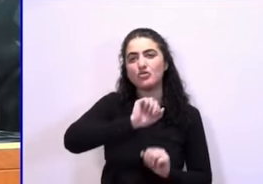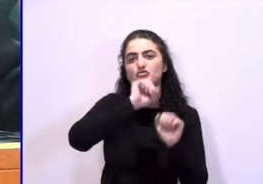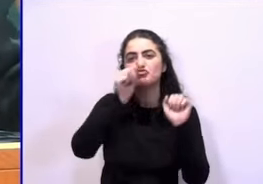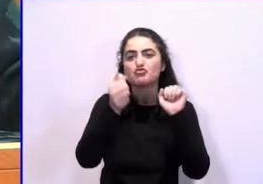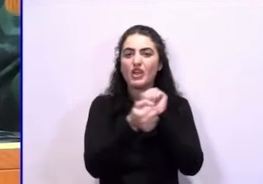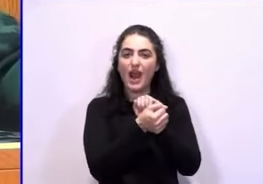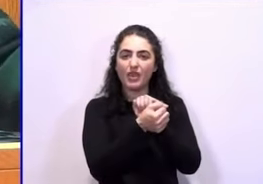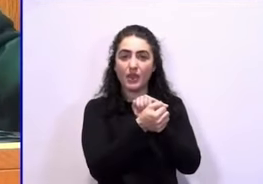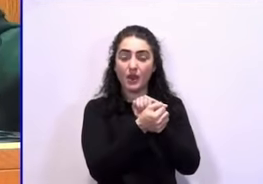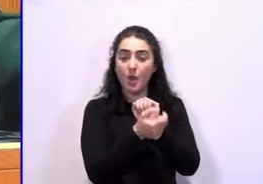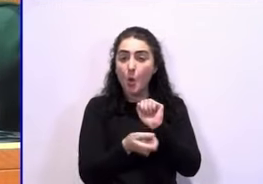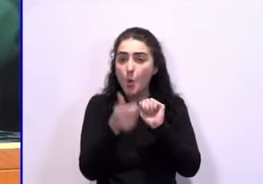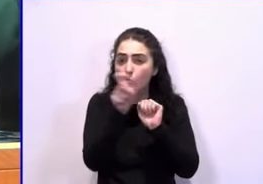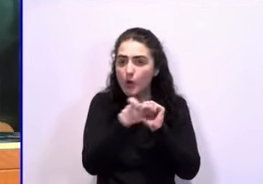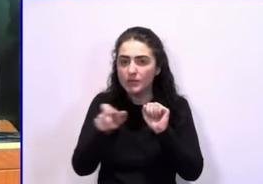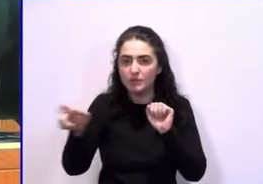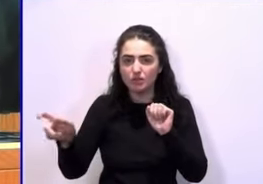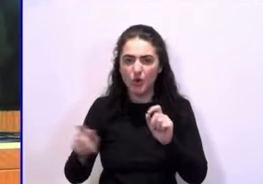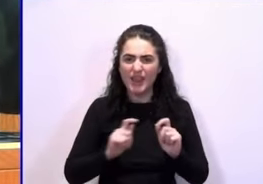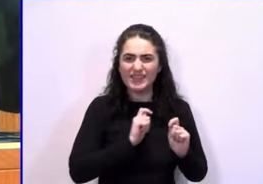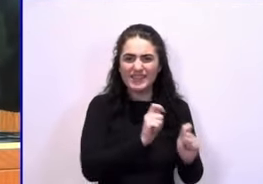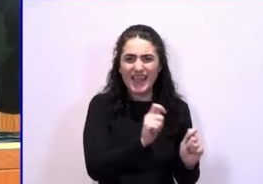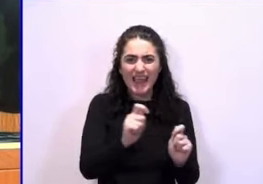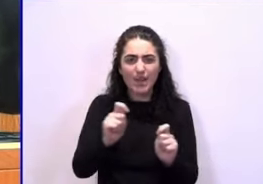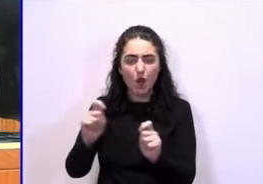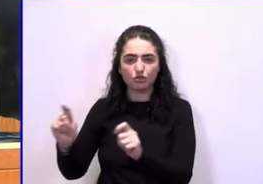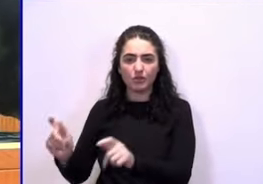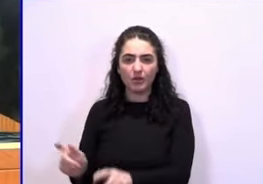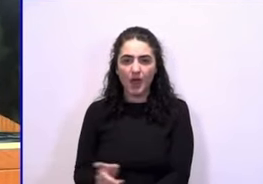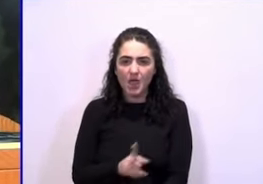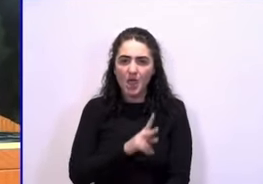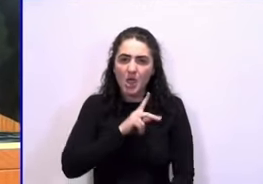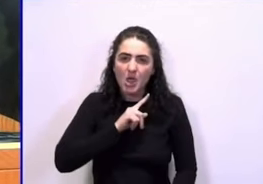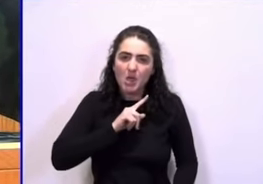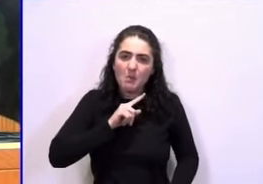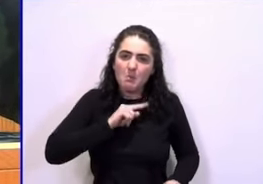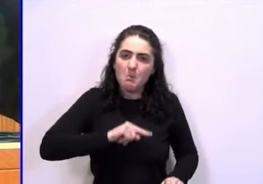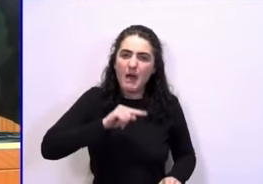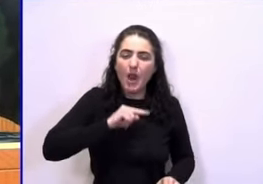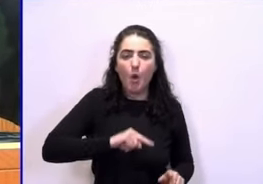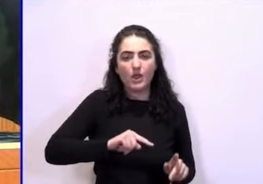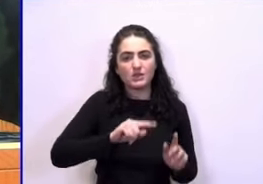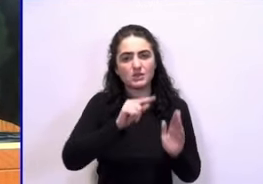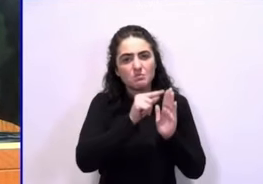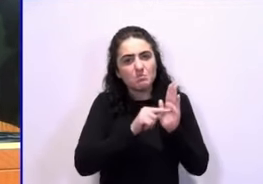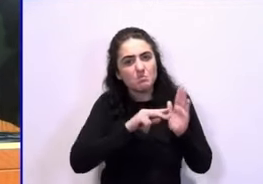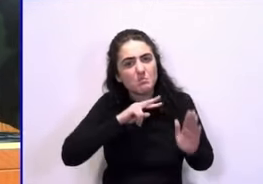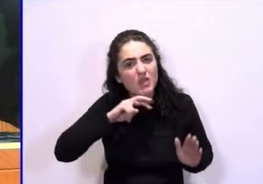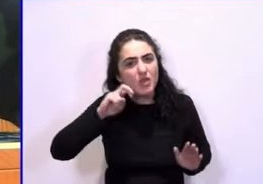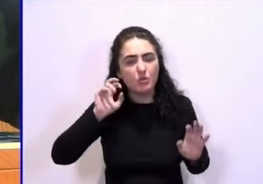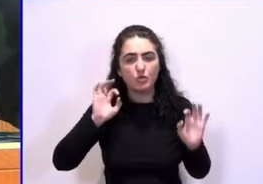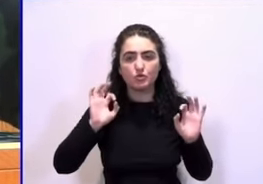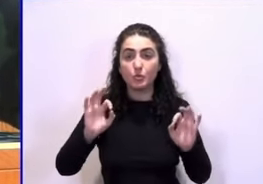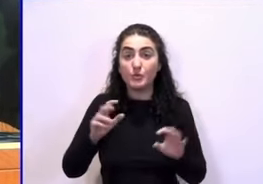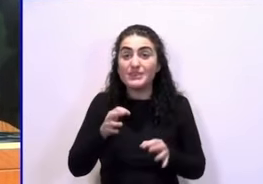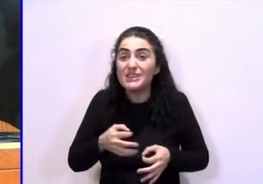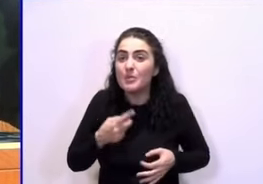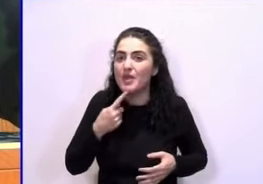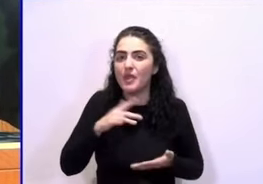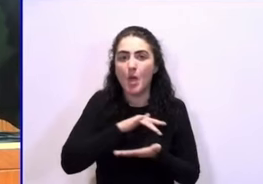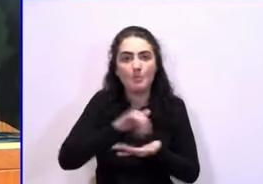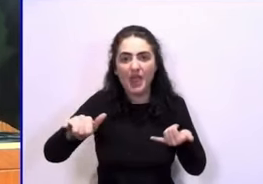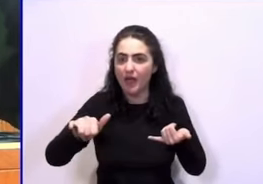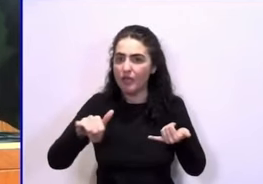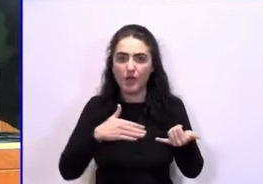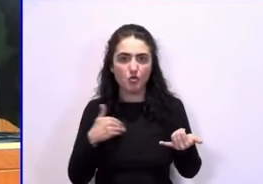Pocas personas he conocido con la generosidad y la altura de miras que tenía Marcos Ana. Y él siempre decía, yo no quiero venganza. Y